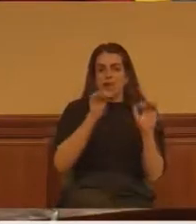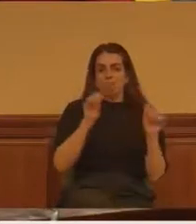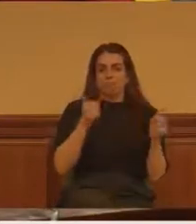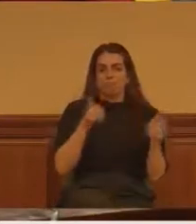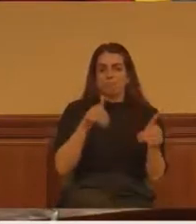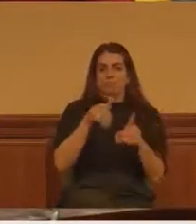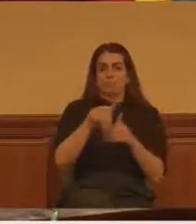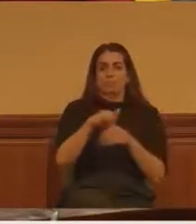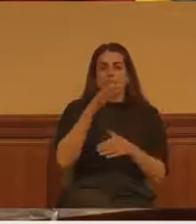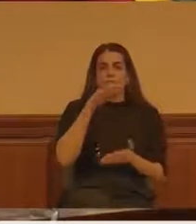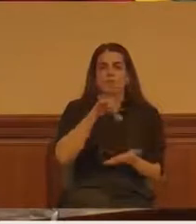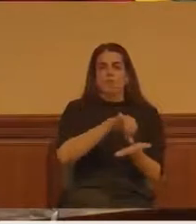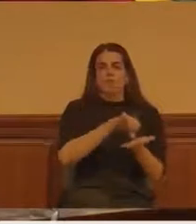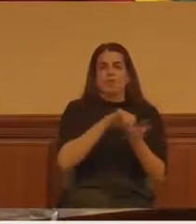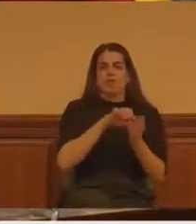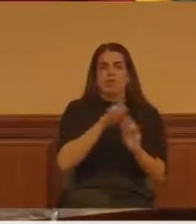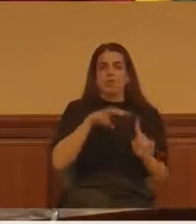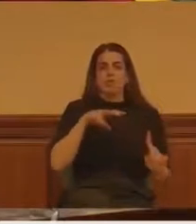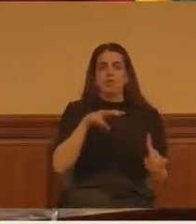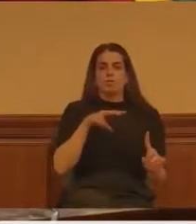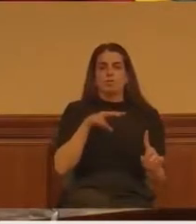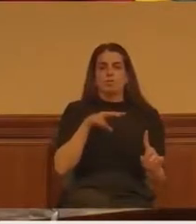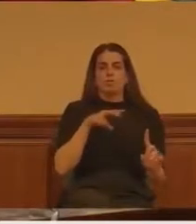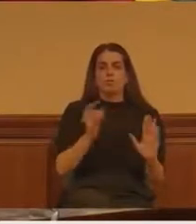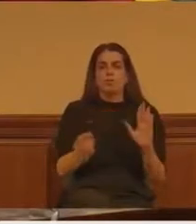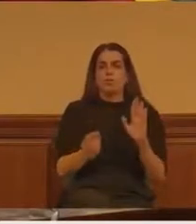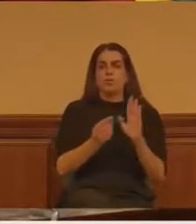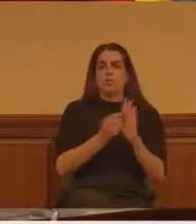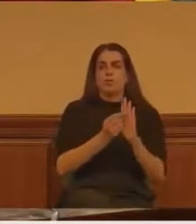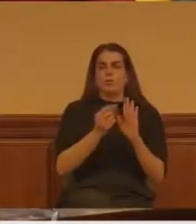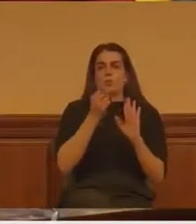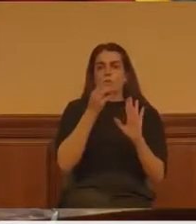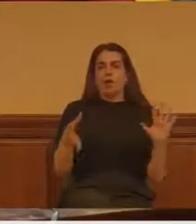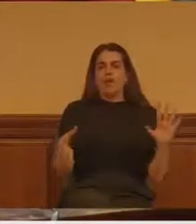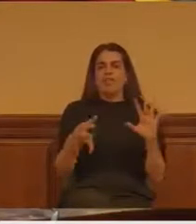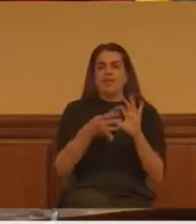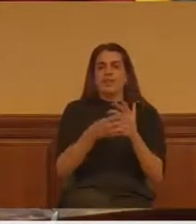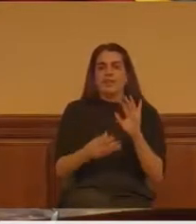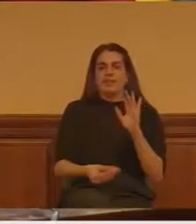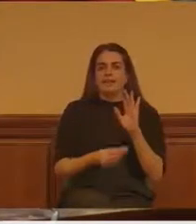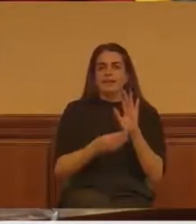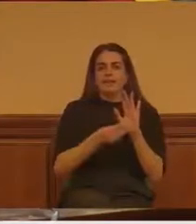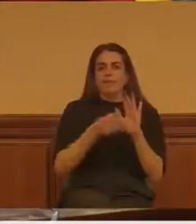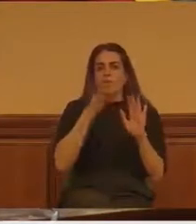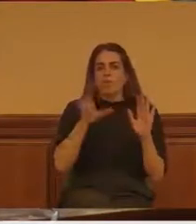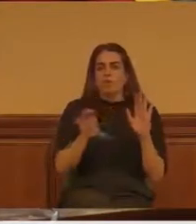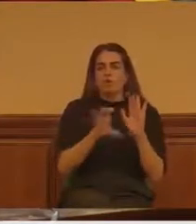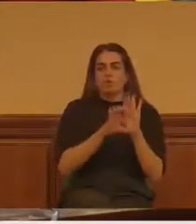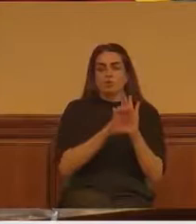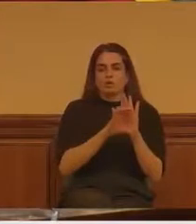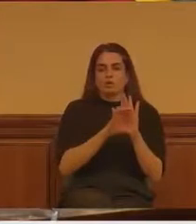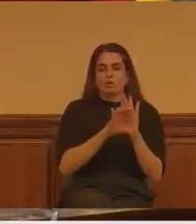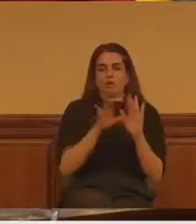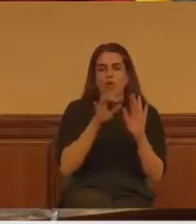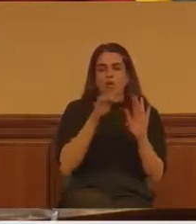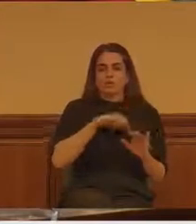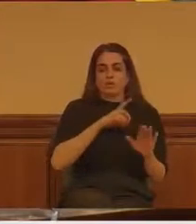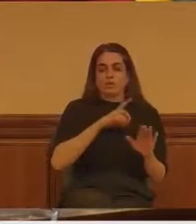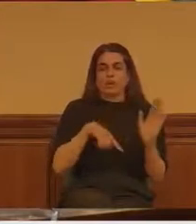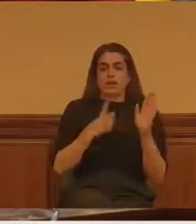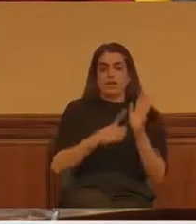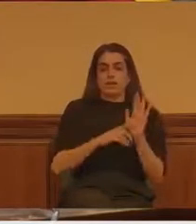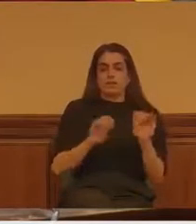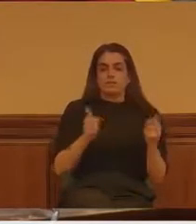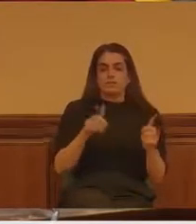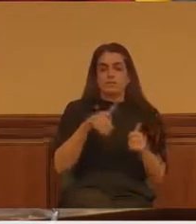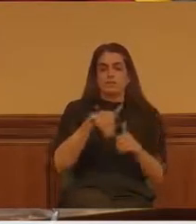la atención, el punto que se refiere a la adhesión a las leyes vigentes y a la Constitución española. Yo no sé qué relación tiene la violencia con la